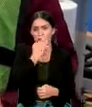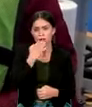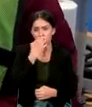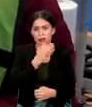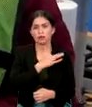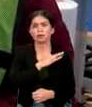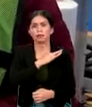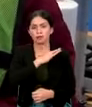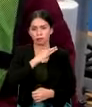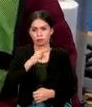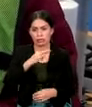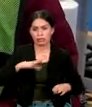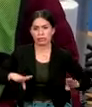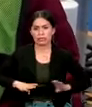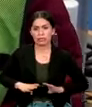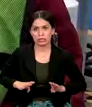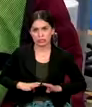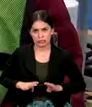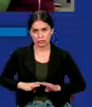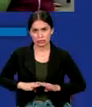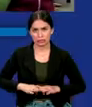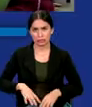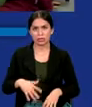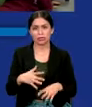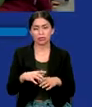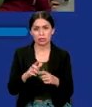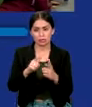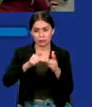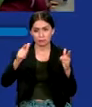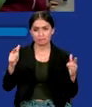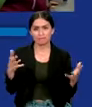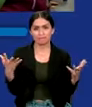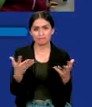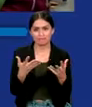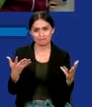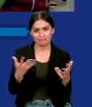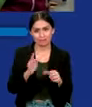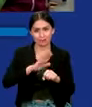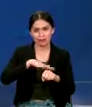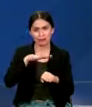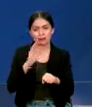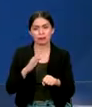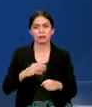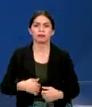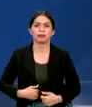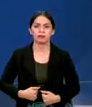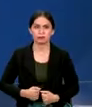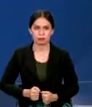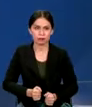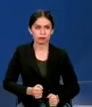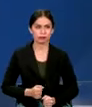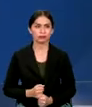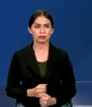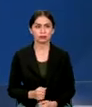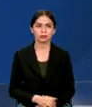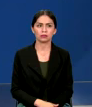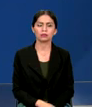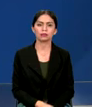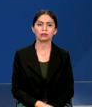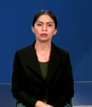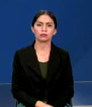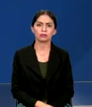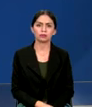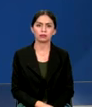como es el Modelo Mexicano de Formación Dual, el cual es una iniciativa público-privada que busca implementar de manera sistémica un esquema de